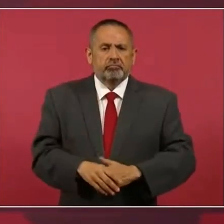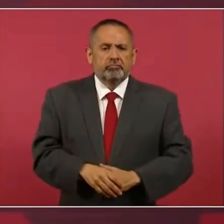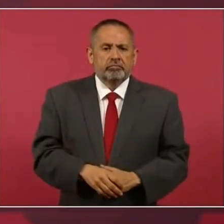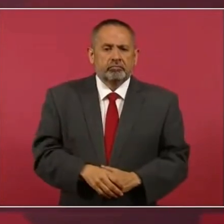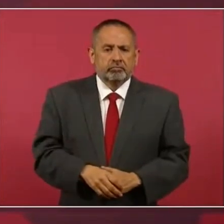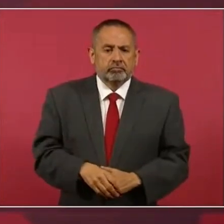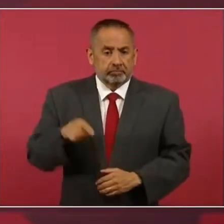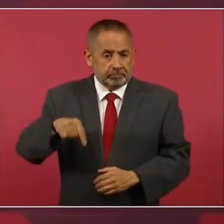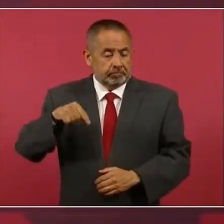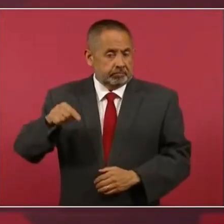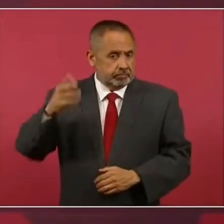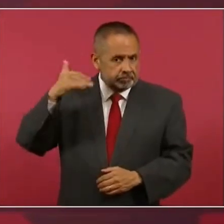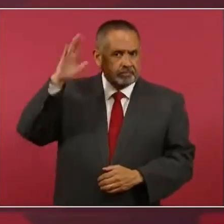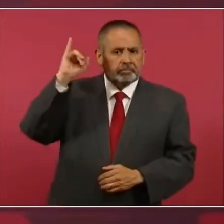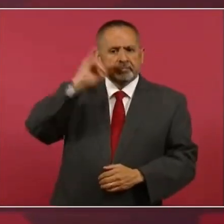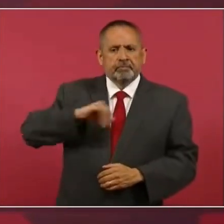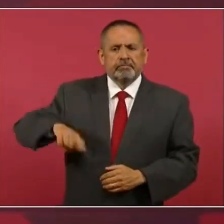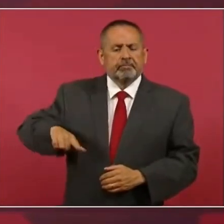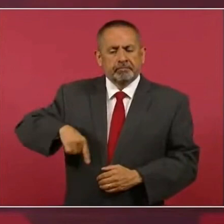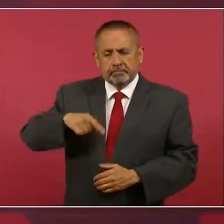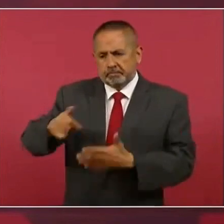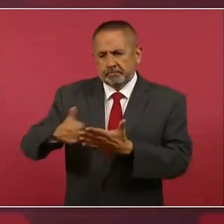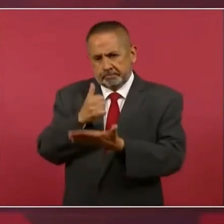Cuando fui jefe de gobierno aquí en la ciudad.